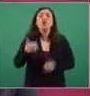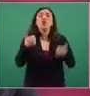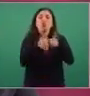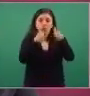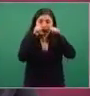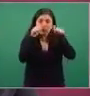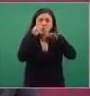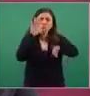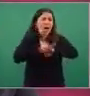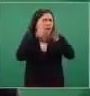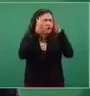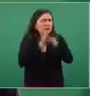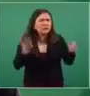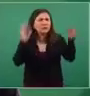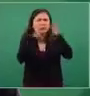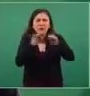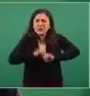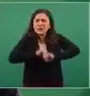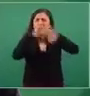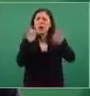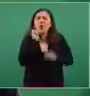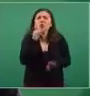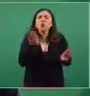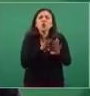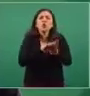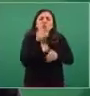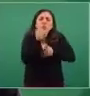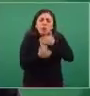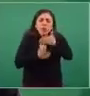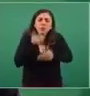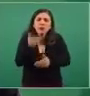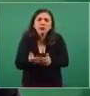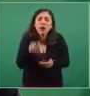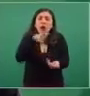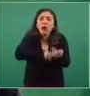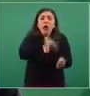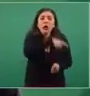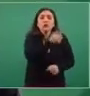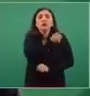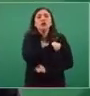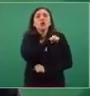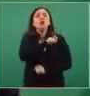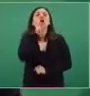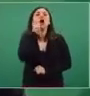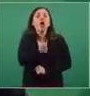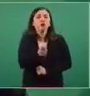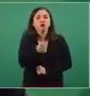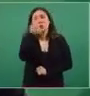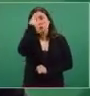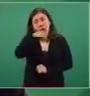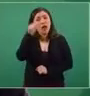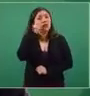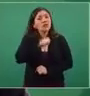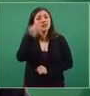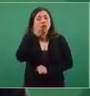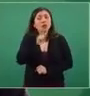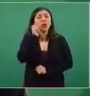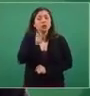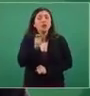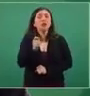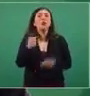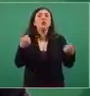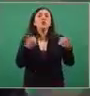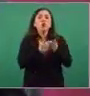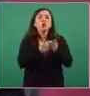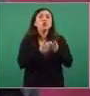seguimiento muy puntual en toda la evolución que él vaya a tener para efectos de mantenerse siempre con